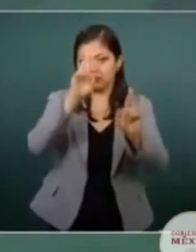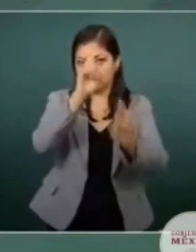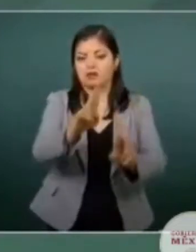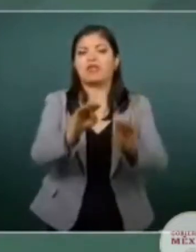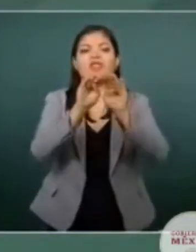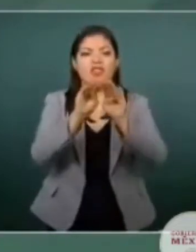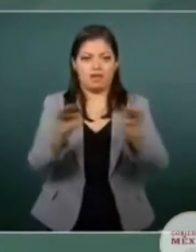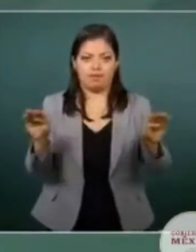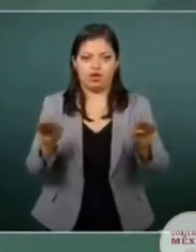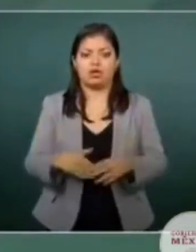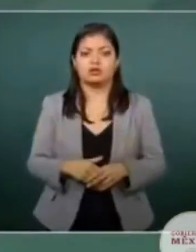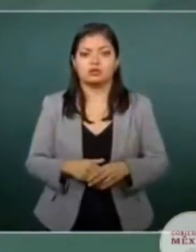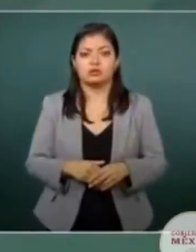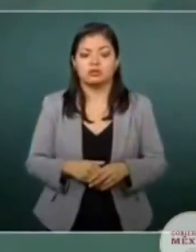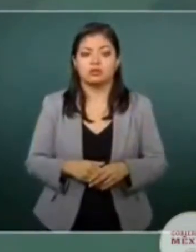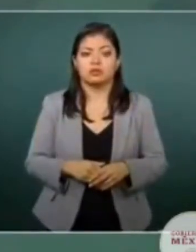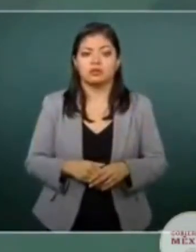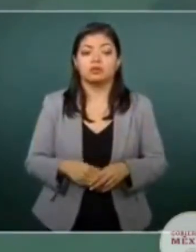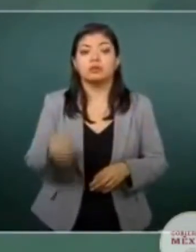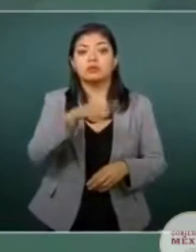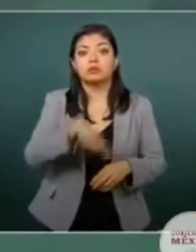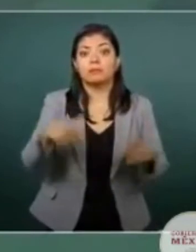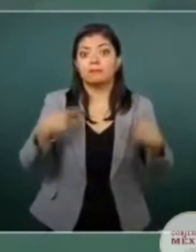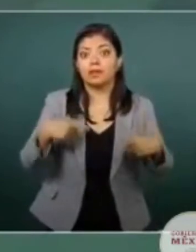Nadie debe alarmarse.